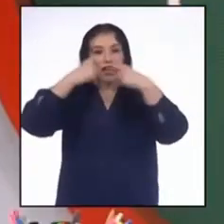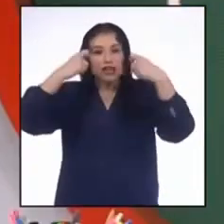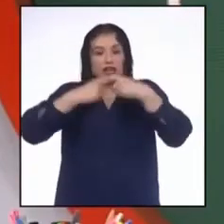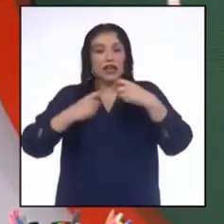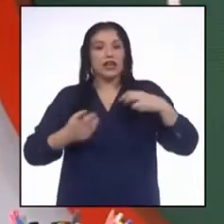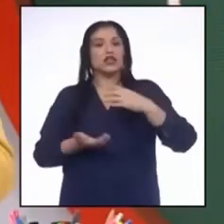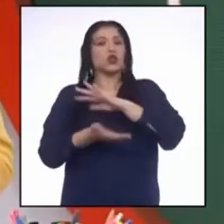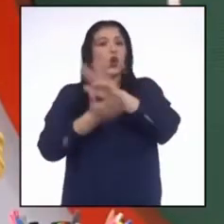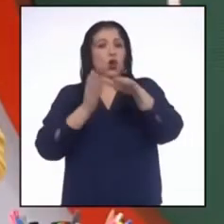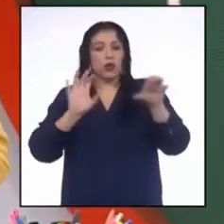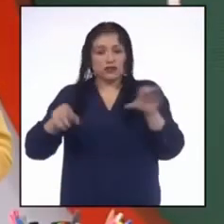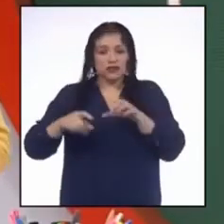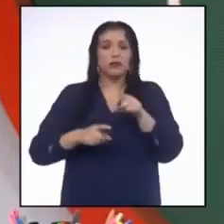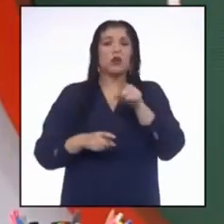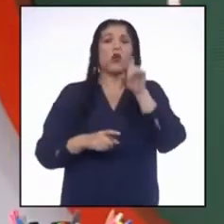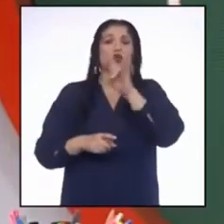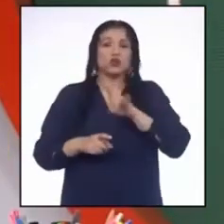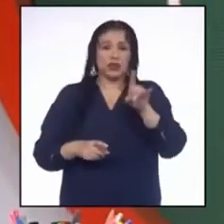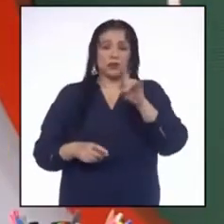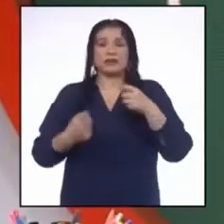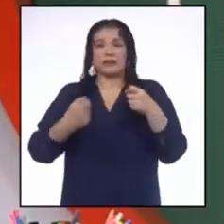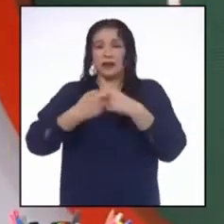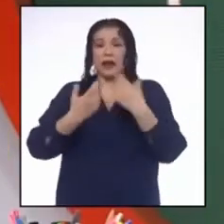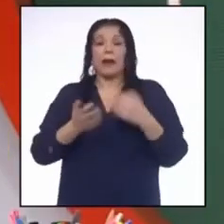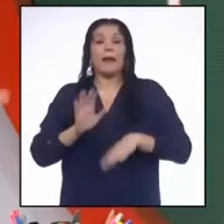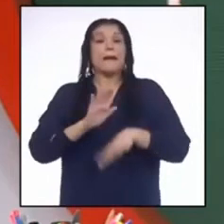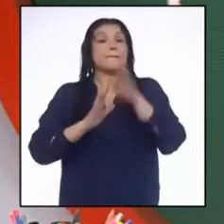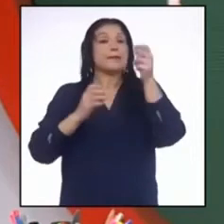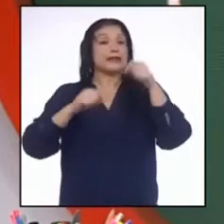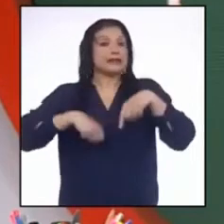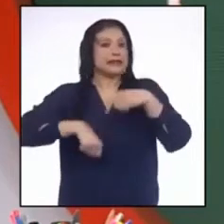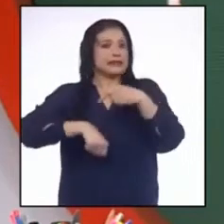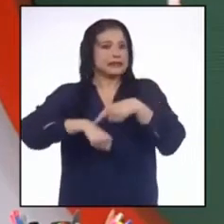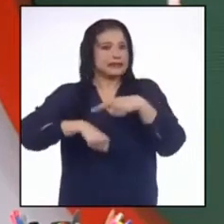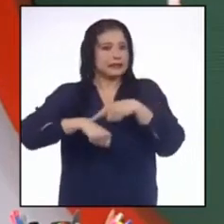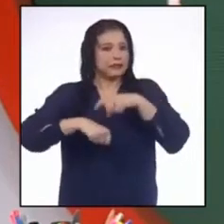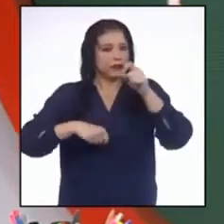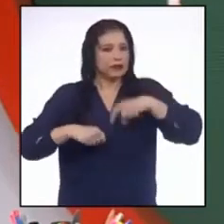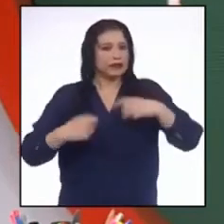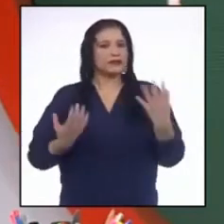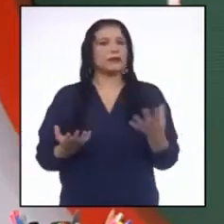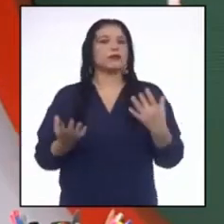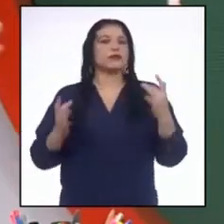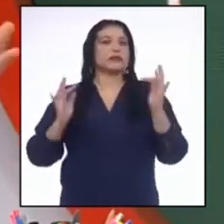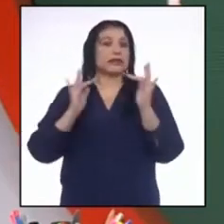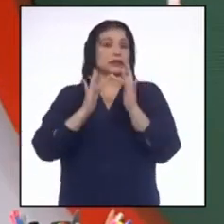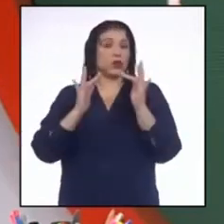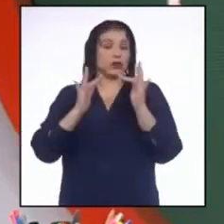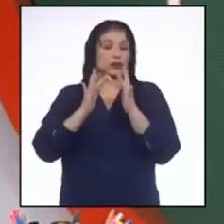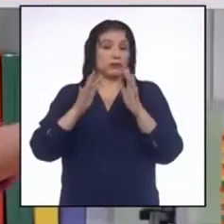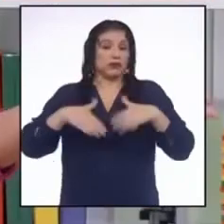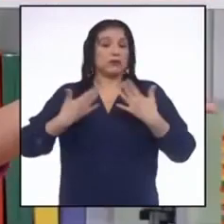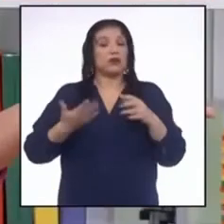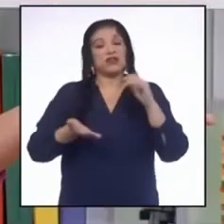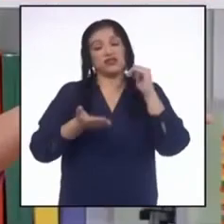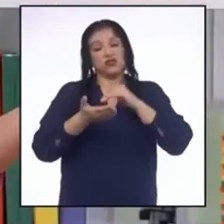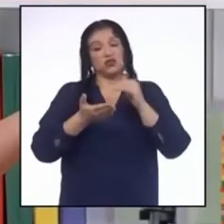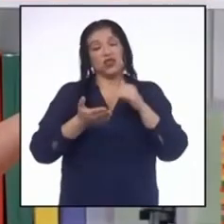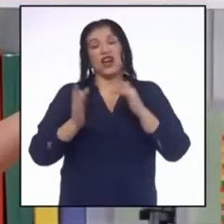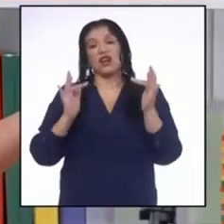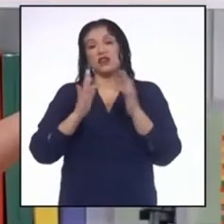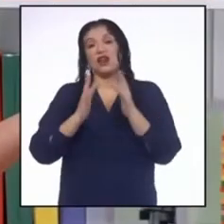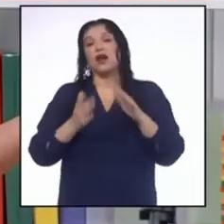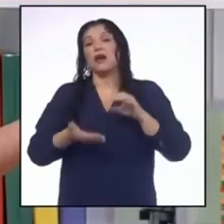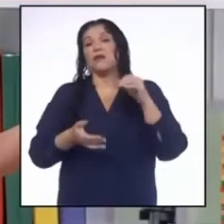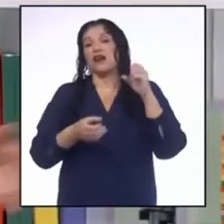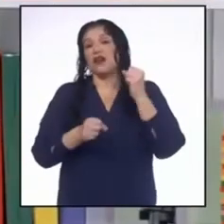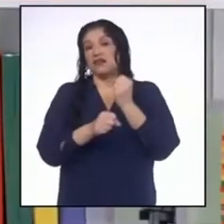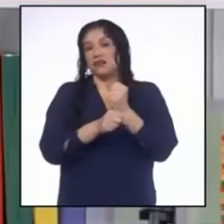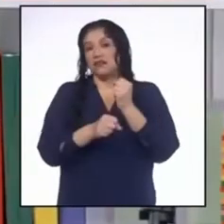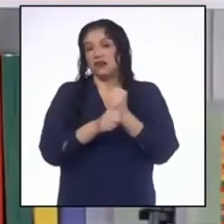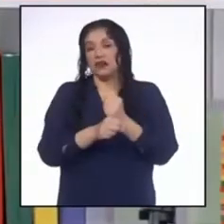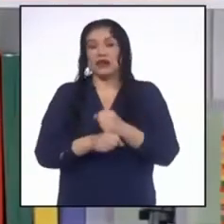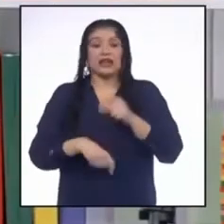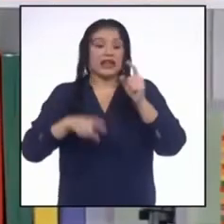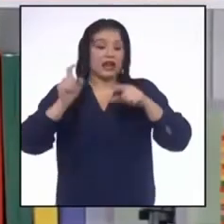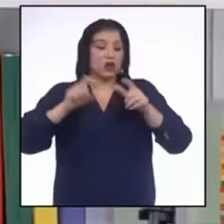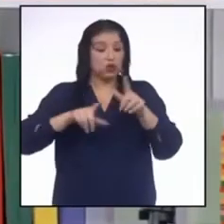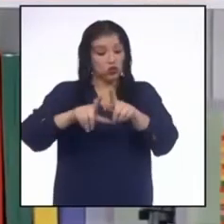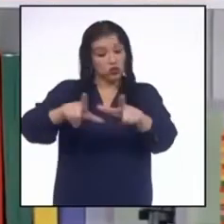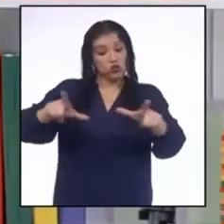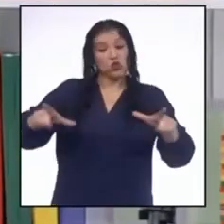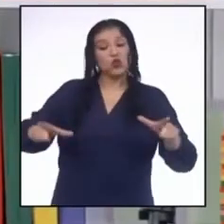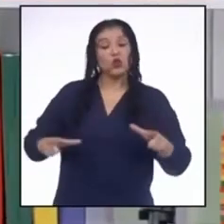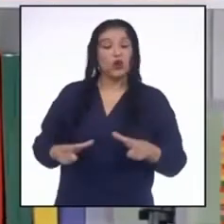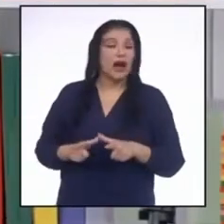Cierto, y más cierto en esta época en que necesitamos estar conectados para estudiar o trabajar. En algunas zonas del país necesitan